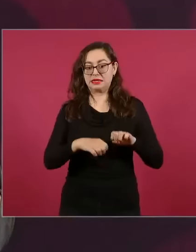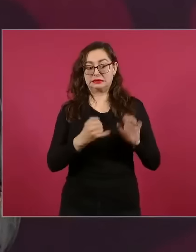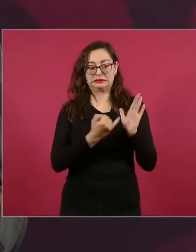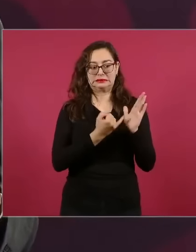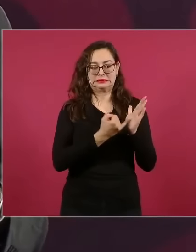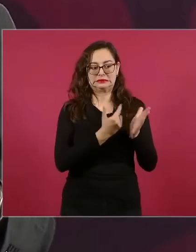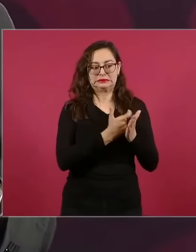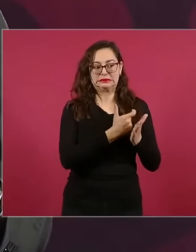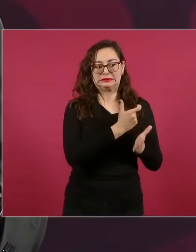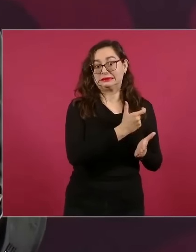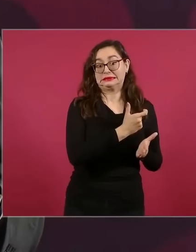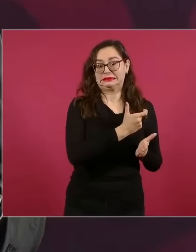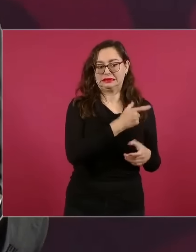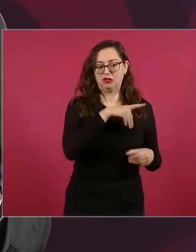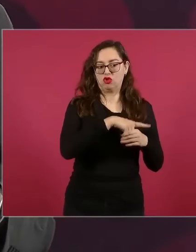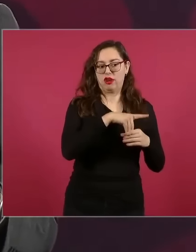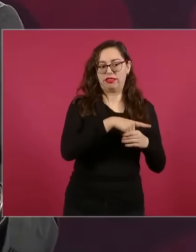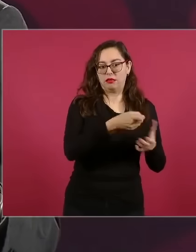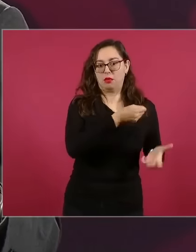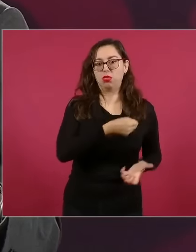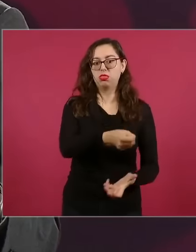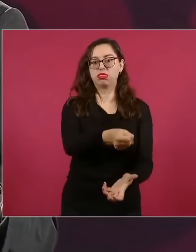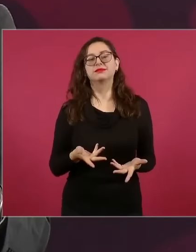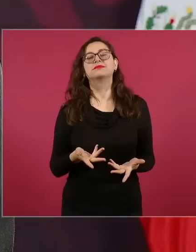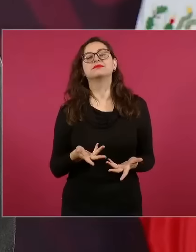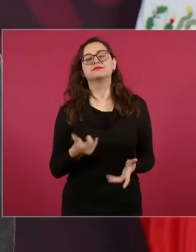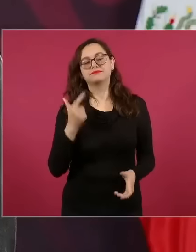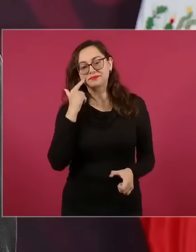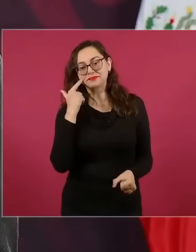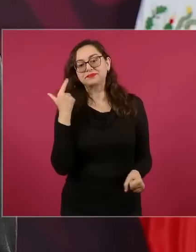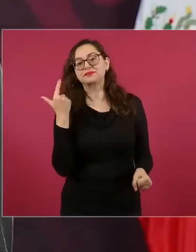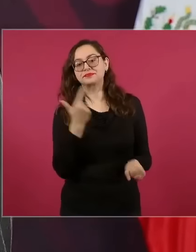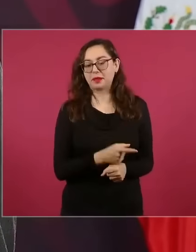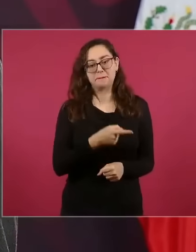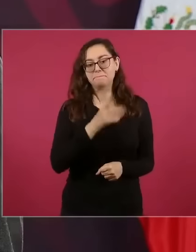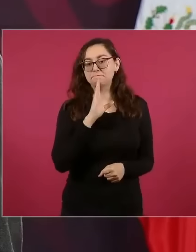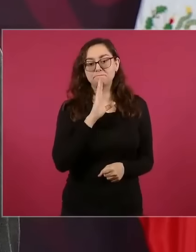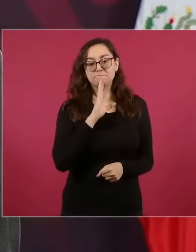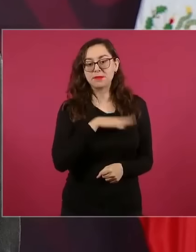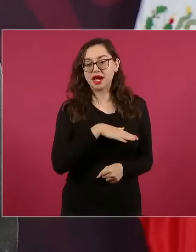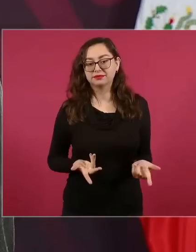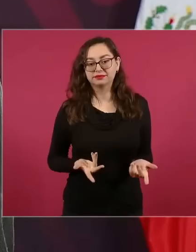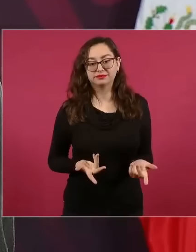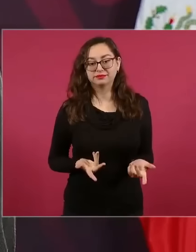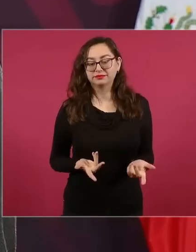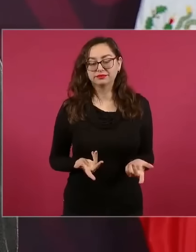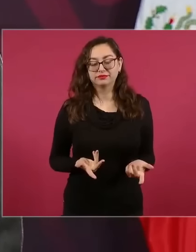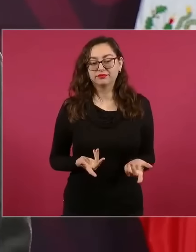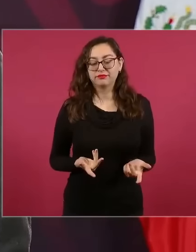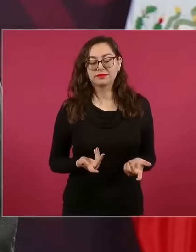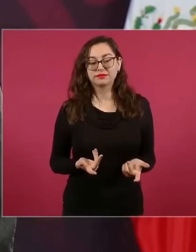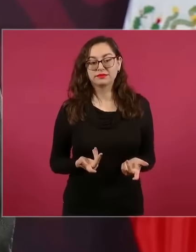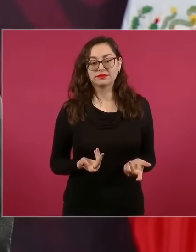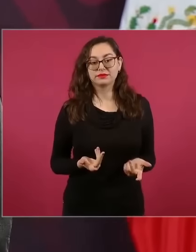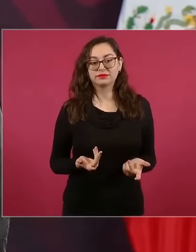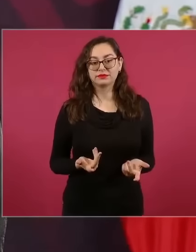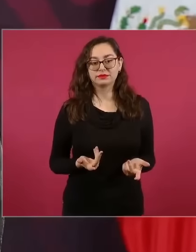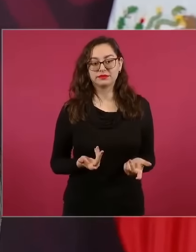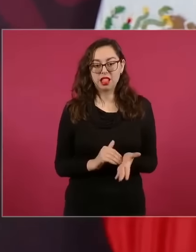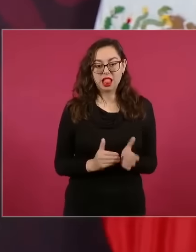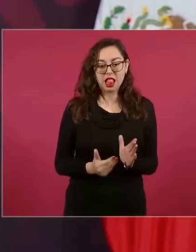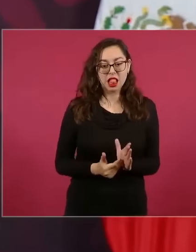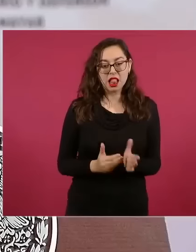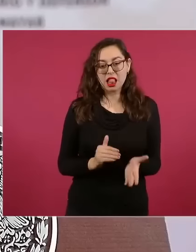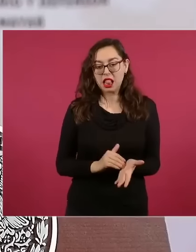y están en falta porque pues es utilizar